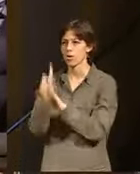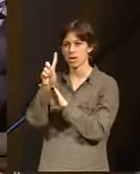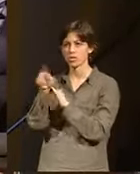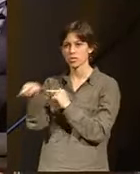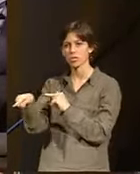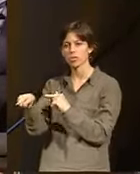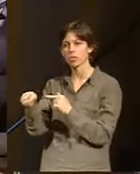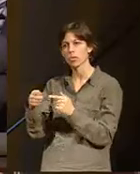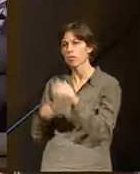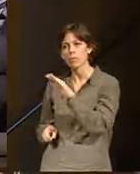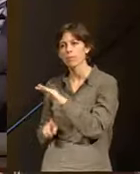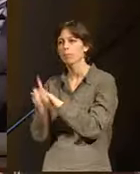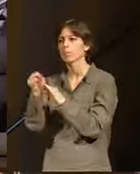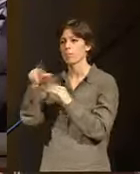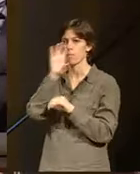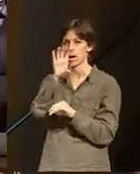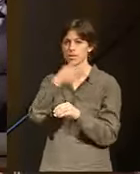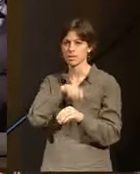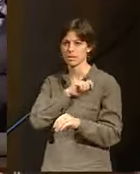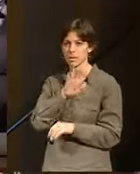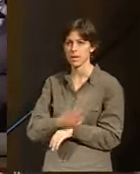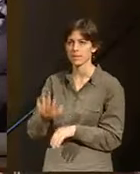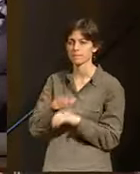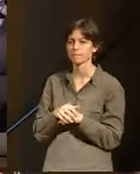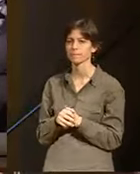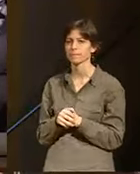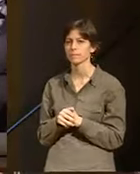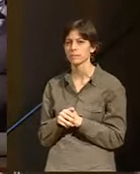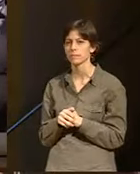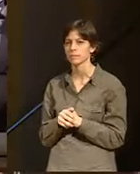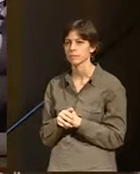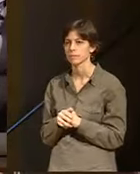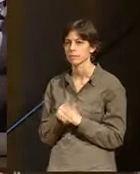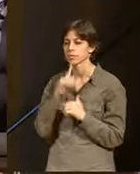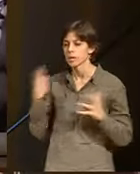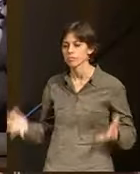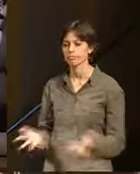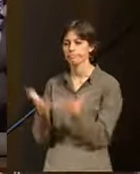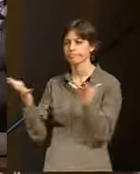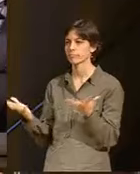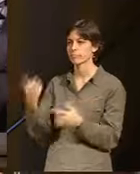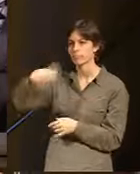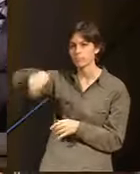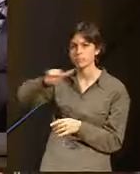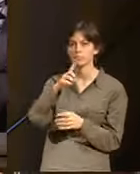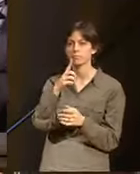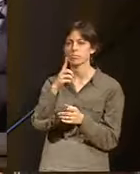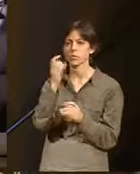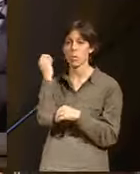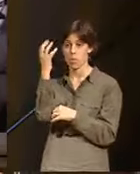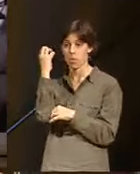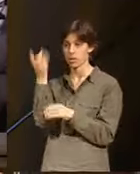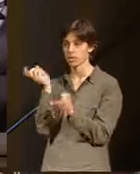de desarrollo de este país. Y fomentar la participación de los ponentes